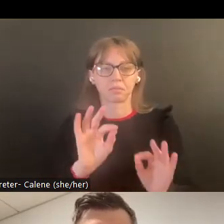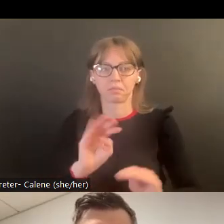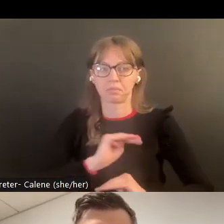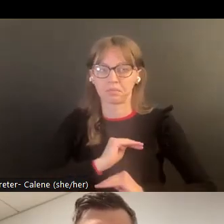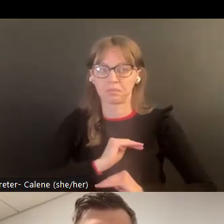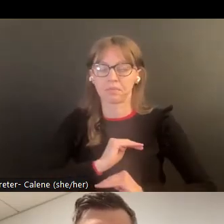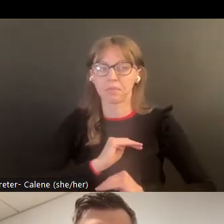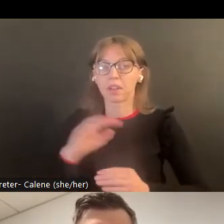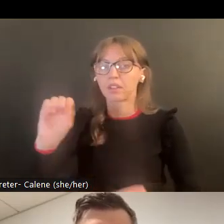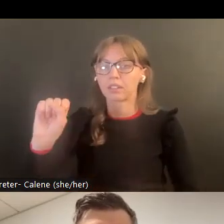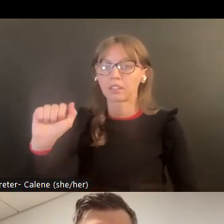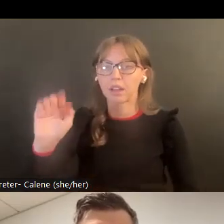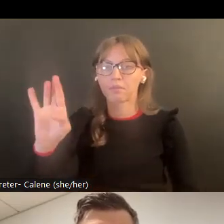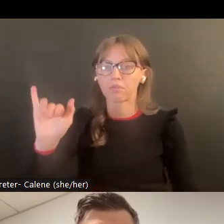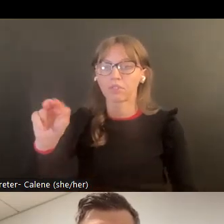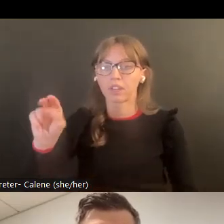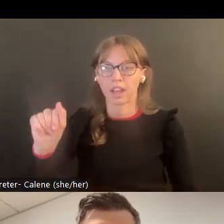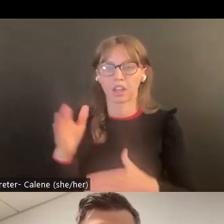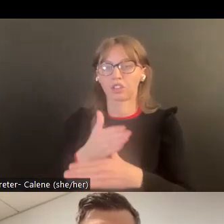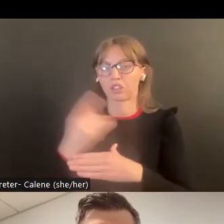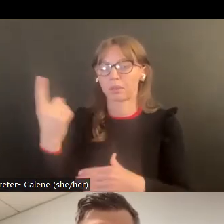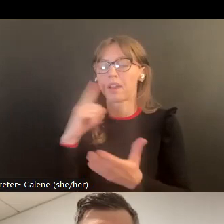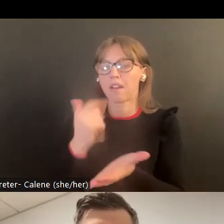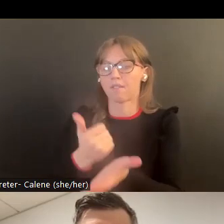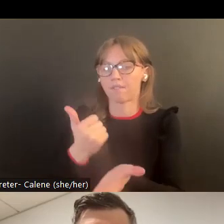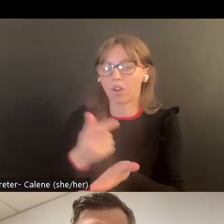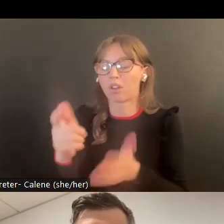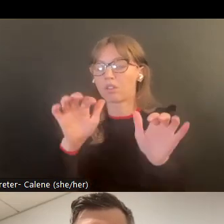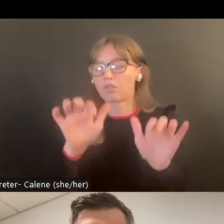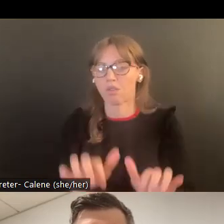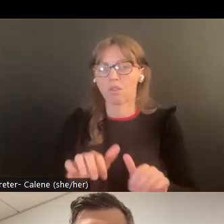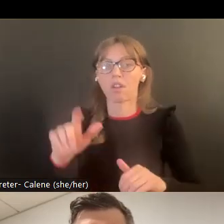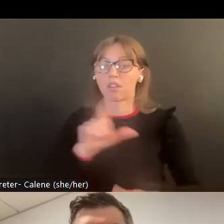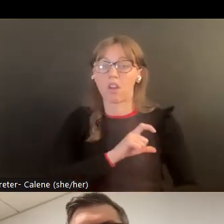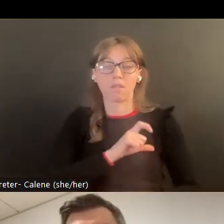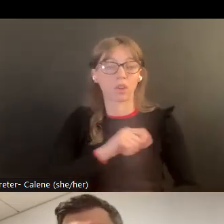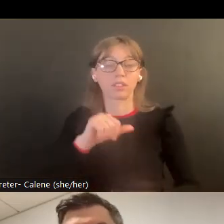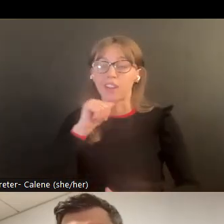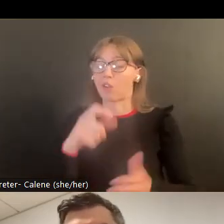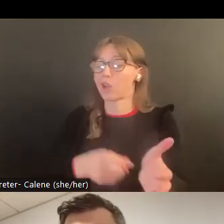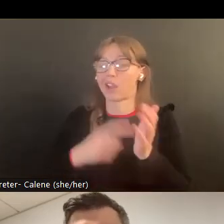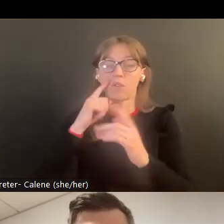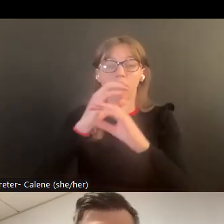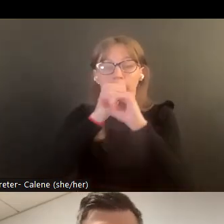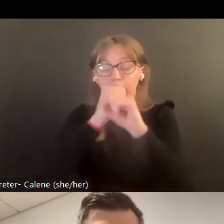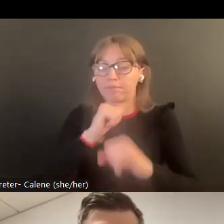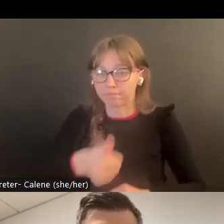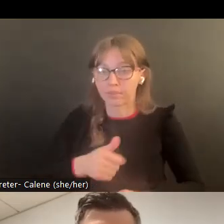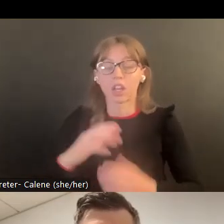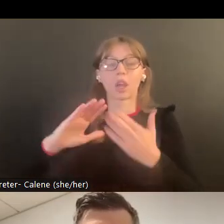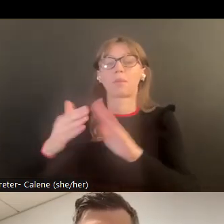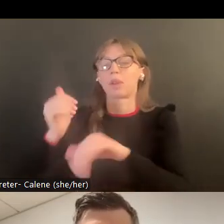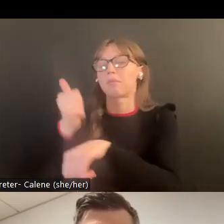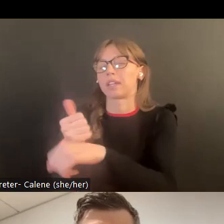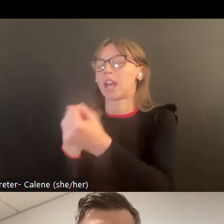Creo que sí. Si no, eso con esta respuesta. En sí, la pregunta. Si no, pueden continuar preguntando en el chat.